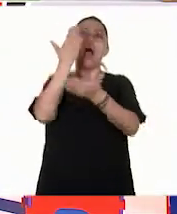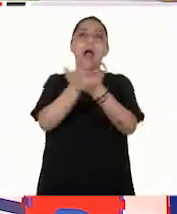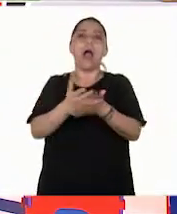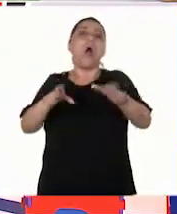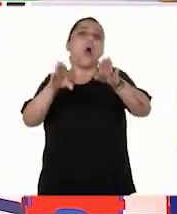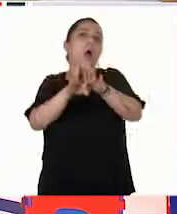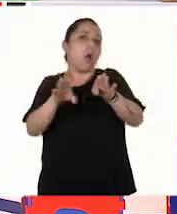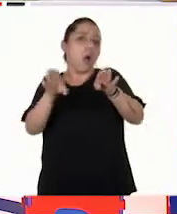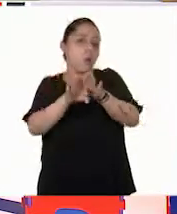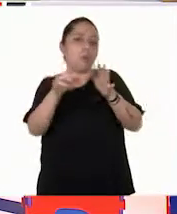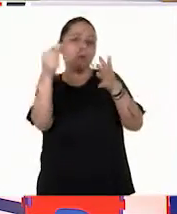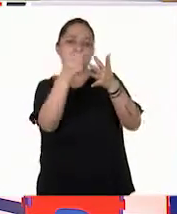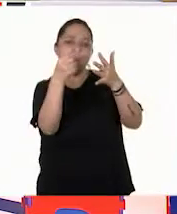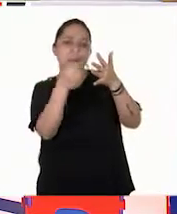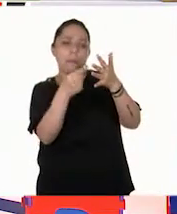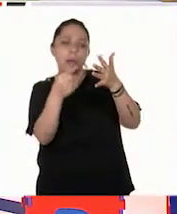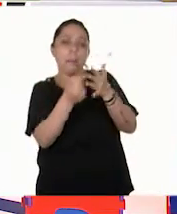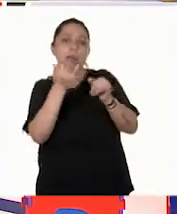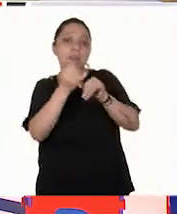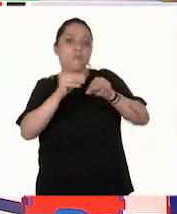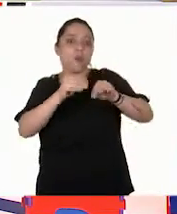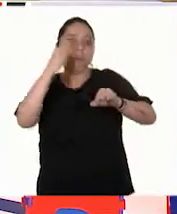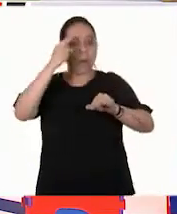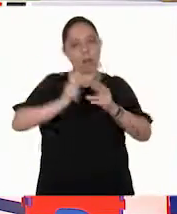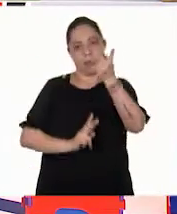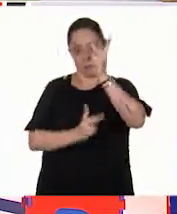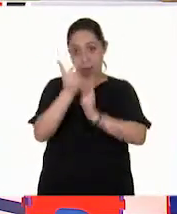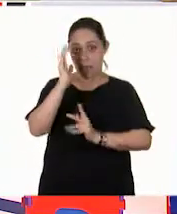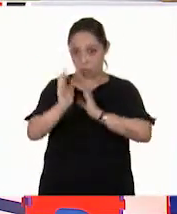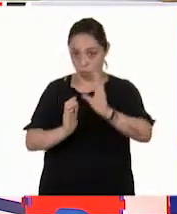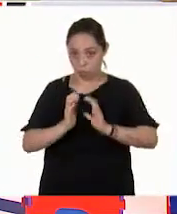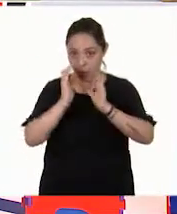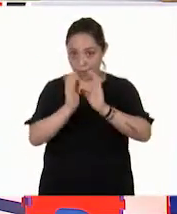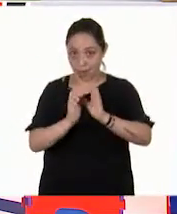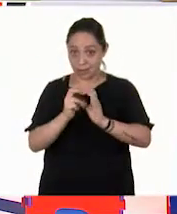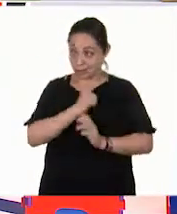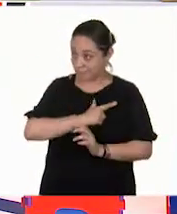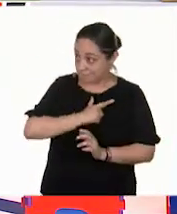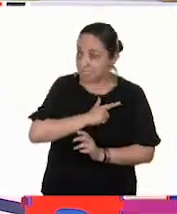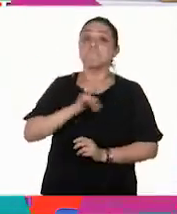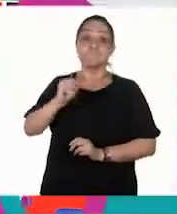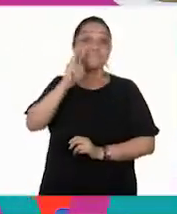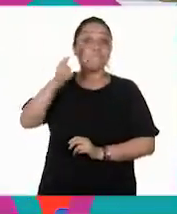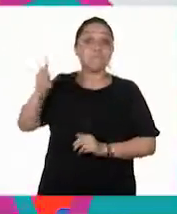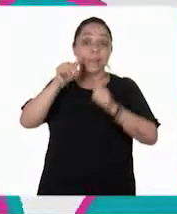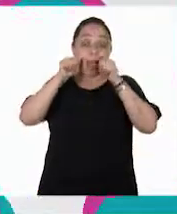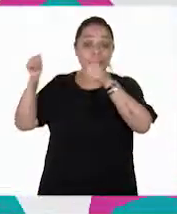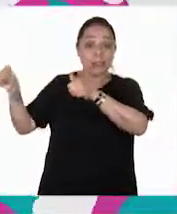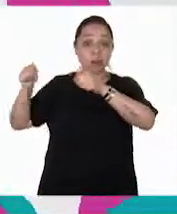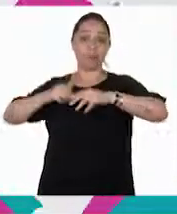y nos va a dar varios datos para que podamos cuidar las plantas? ¿Te gustaría? A ver, vamos a verlo. Vamos a verlo. Pongan atención.